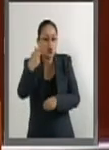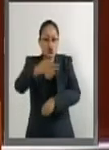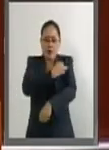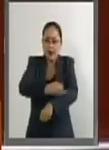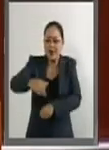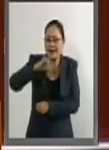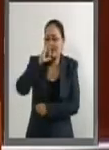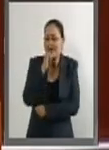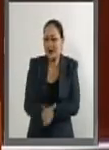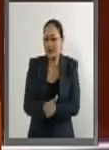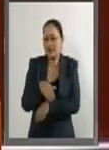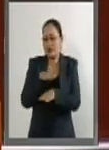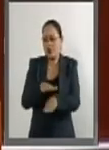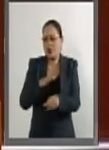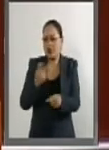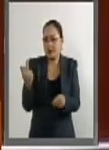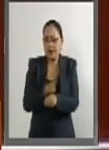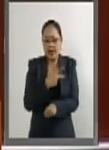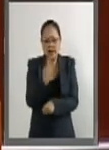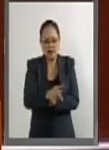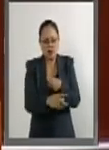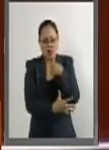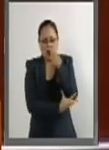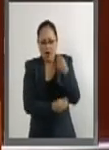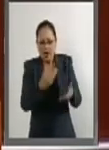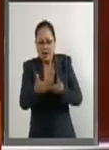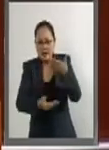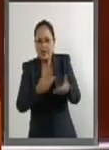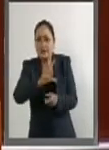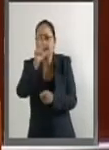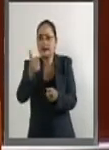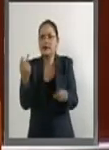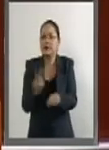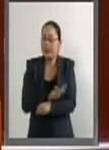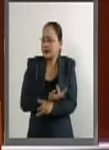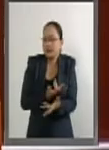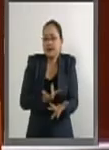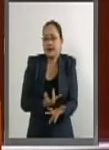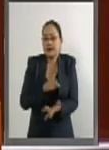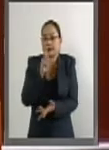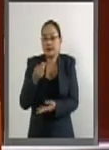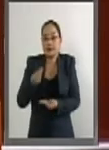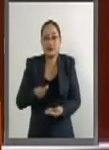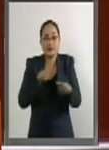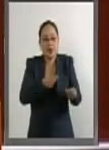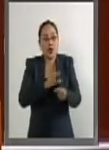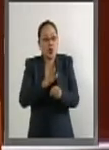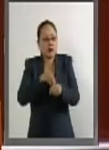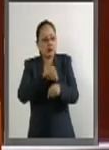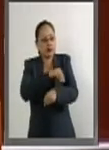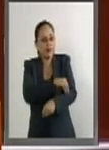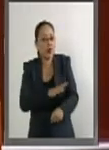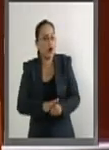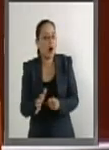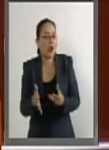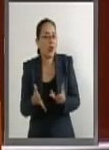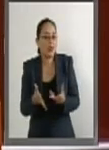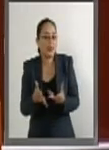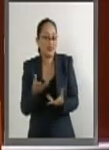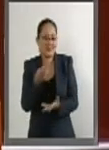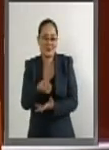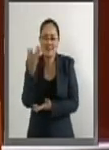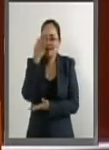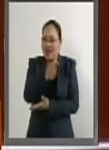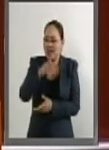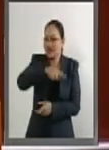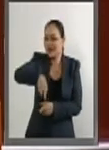familiares sobre el destino final del mismo y en su lugar se les dan argumentos fatales o falaces